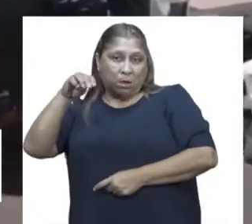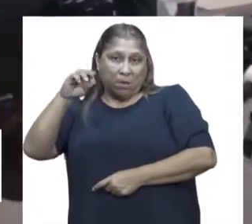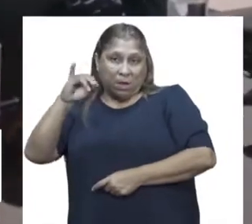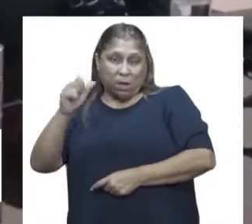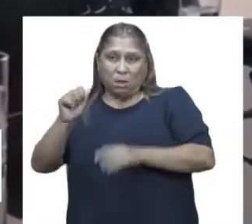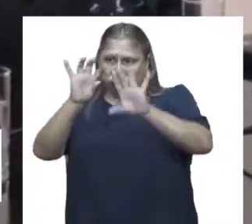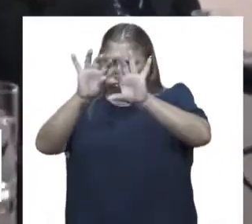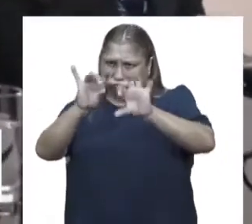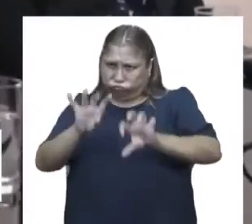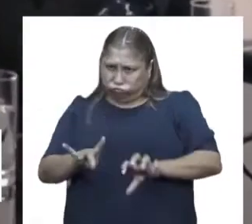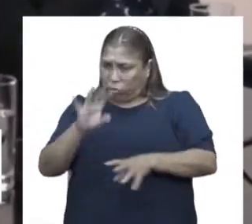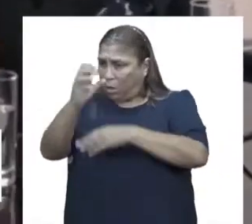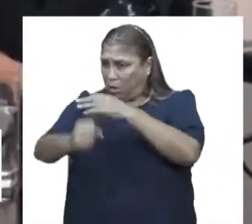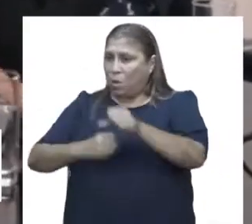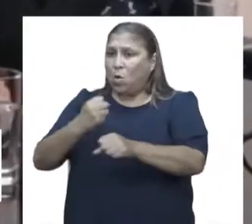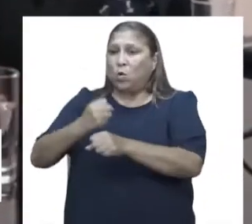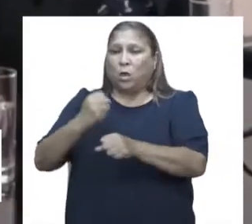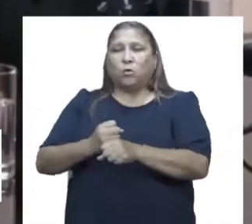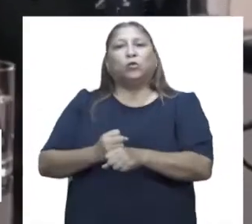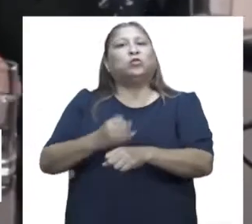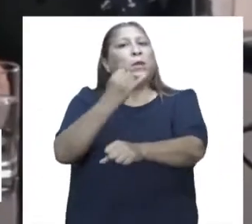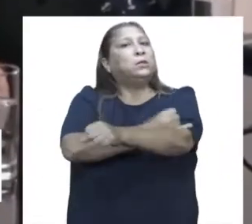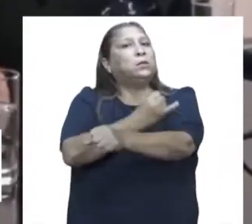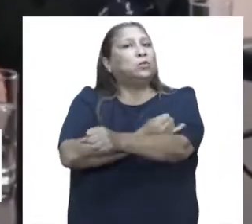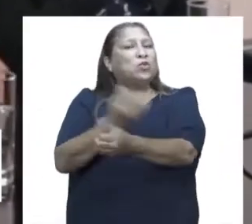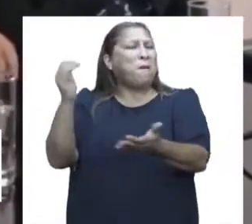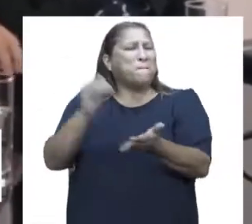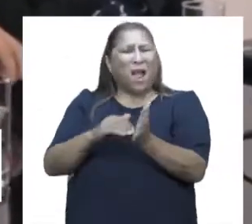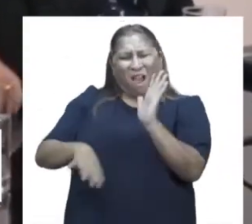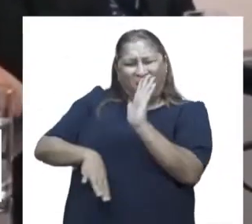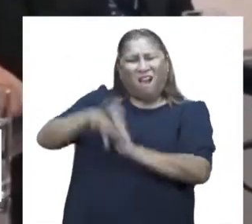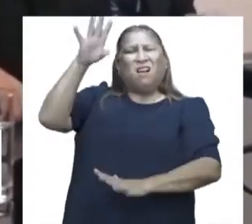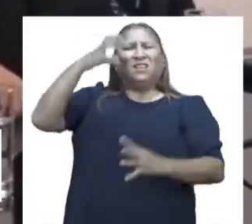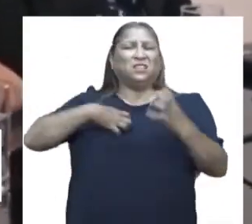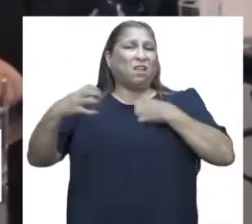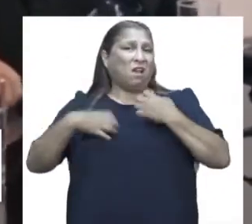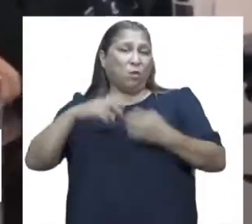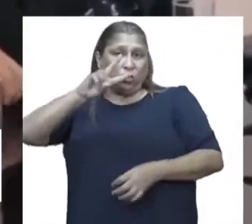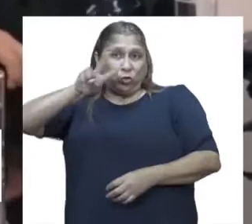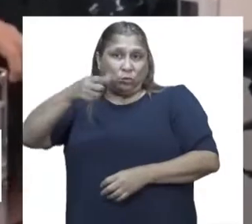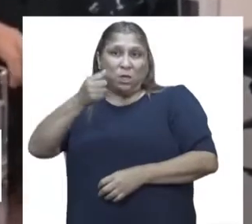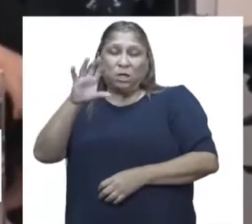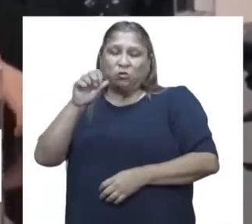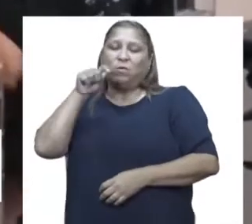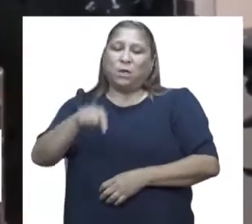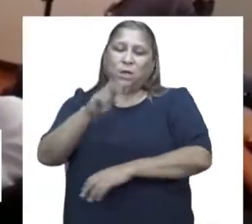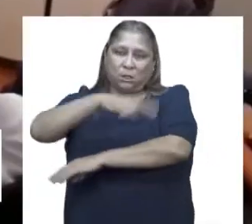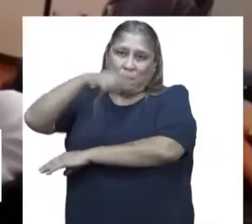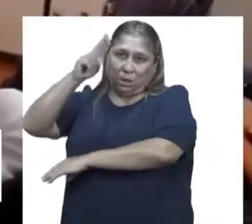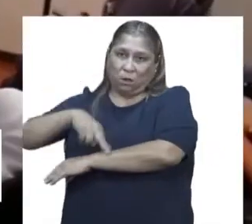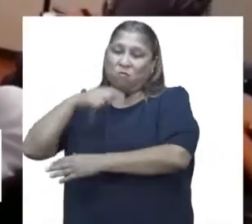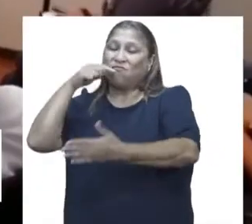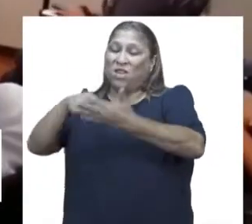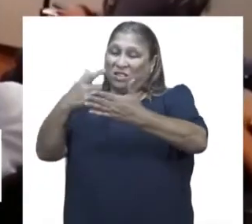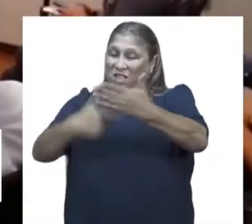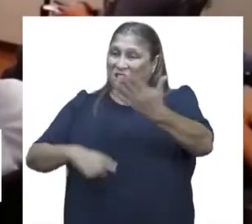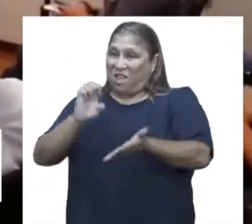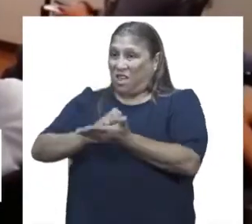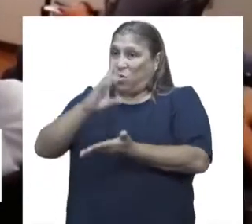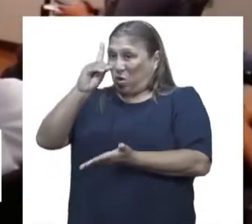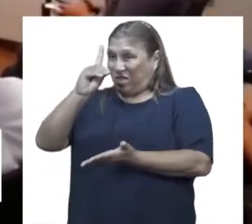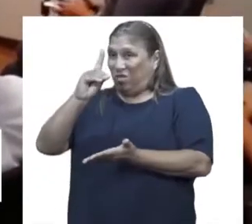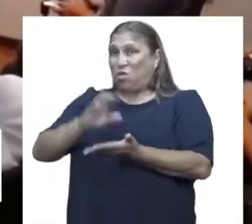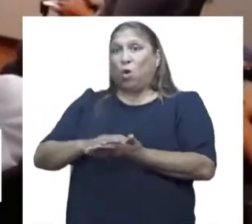presentó un informe anual sobre las instituciones y sectores más quejados durante el 2019 en la región. Estas fueron Educación, con